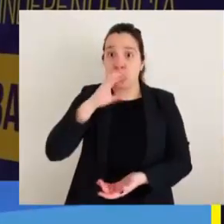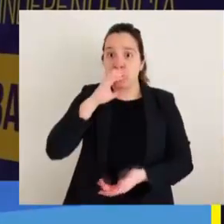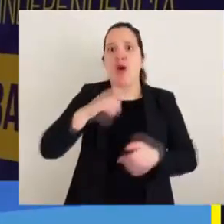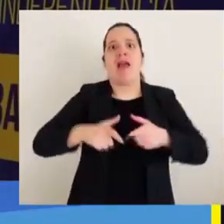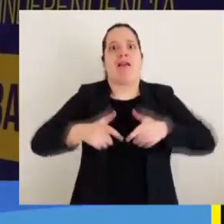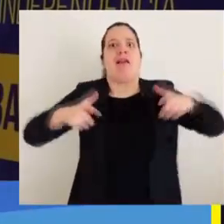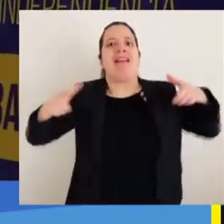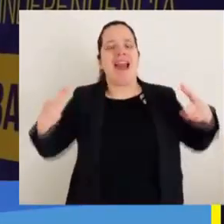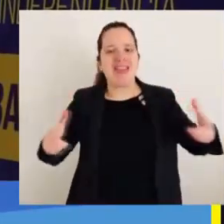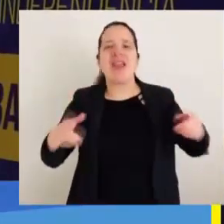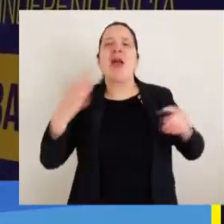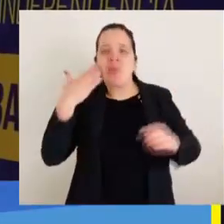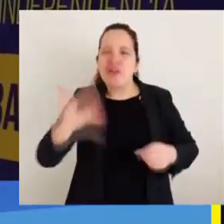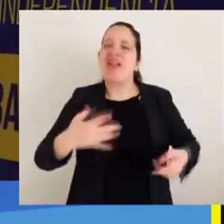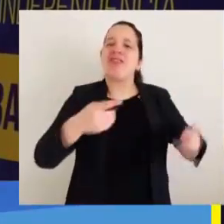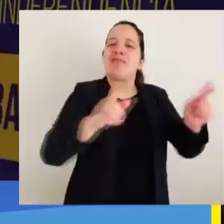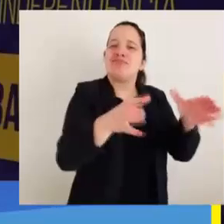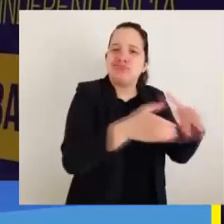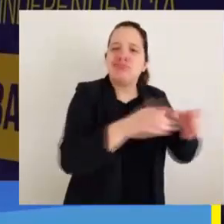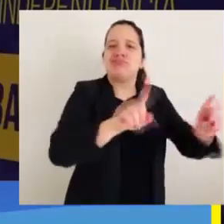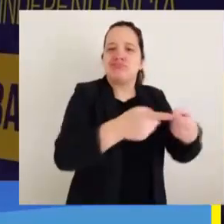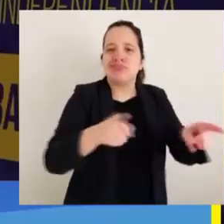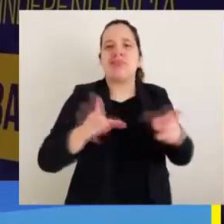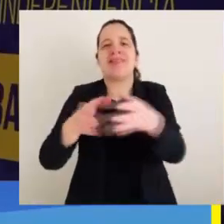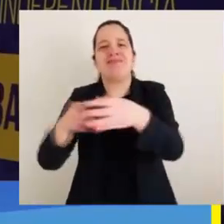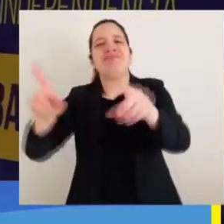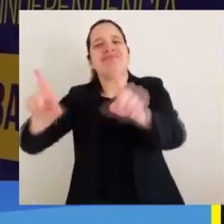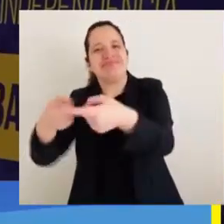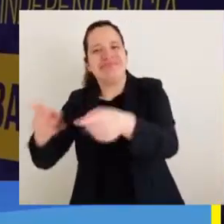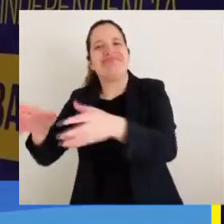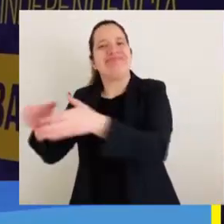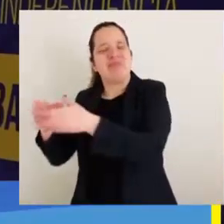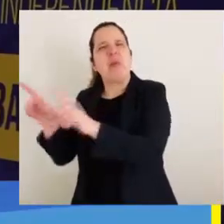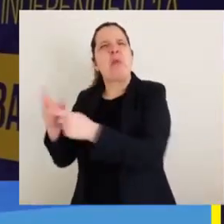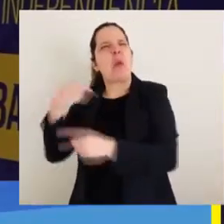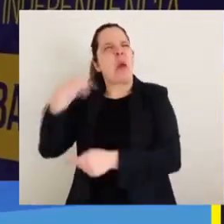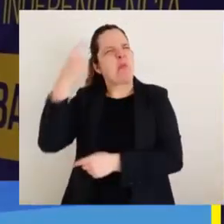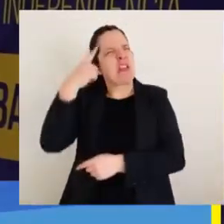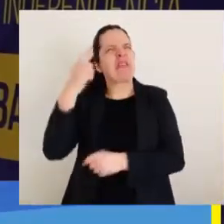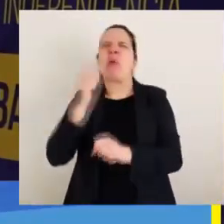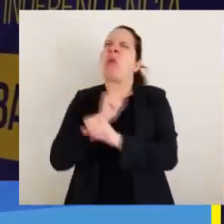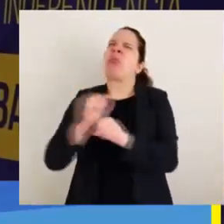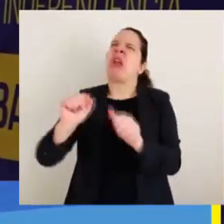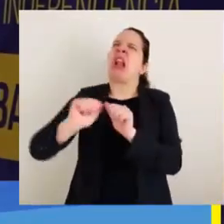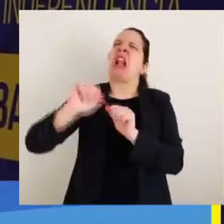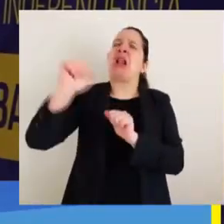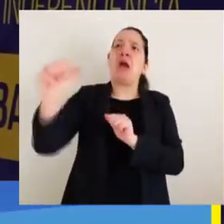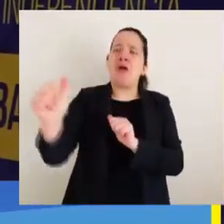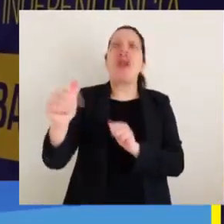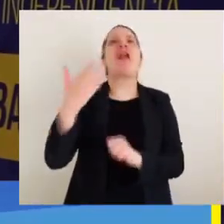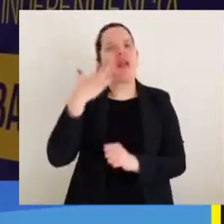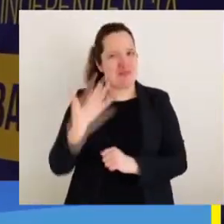Concepción es un lugar grande y que hayan varias orquestas y en distintos lugares, incluso en lugares que uno de repente considera muy lejanos,